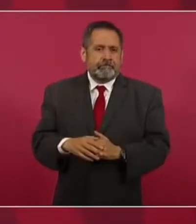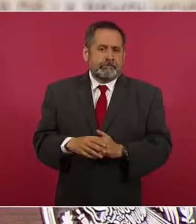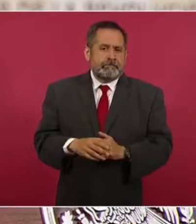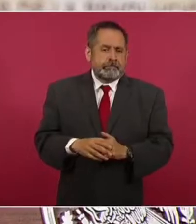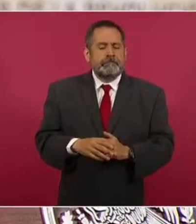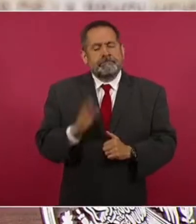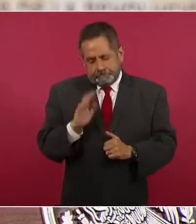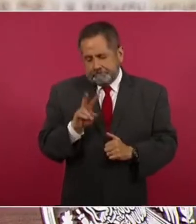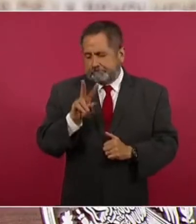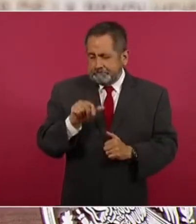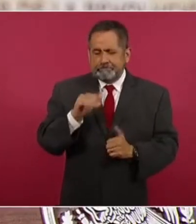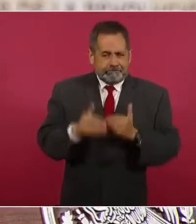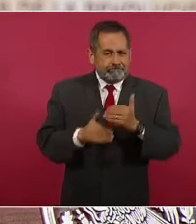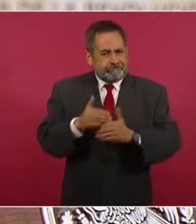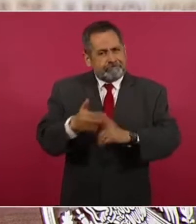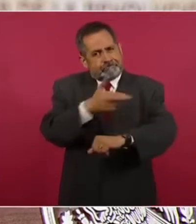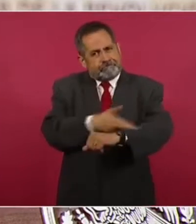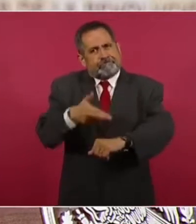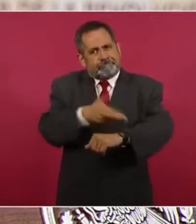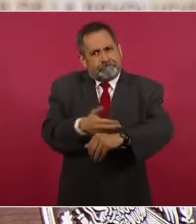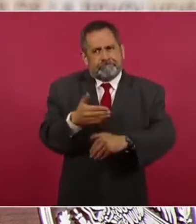estamos también avanzando en eso.